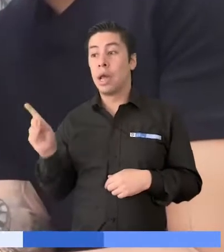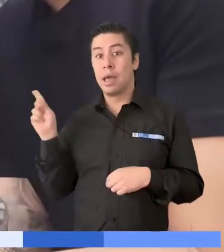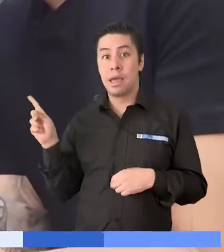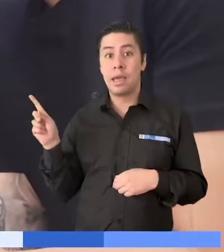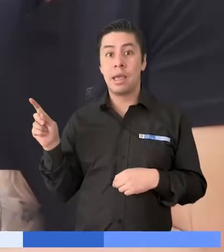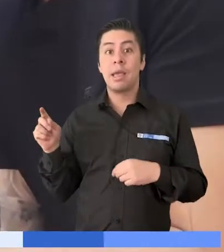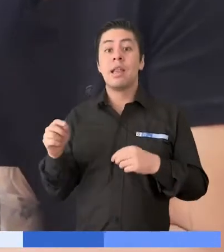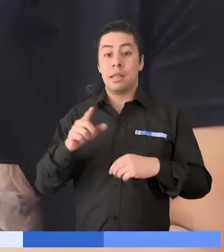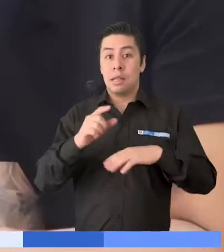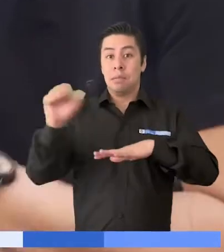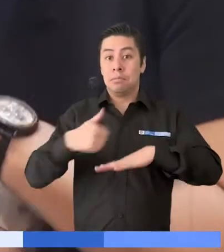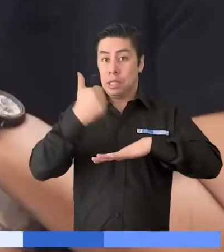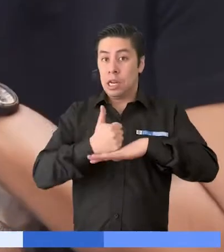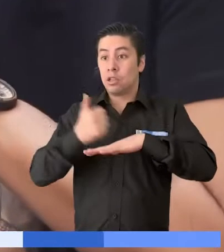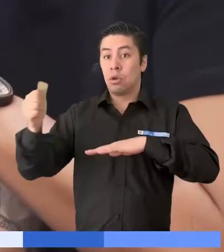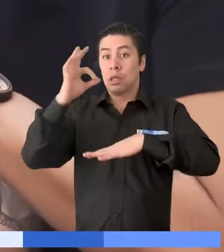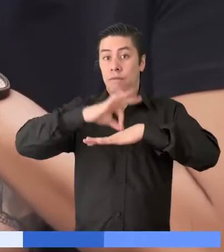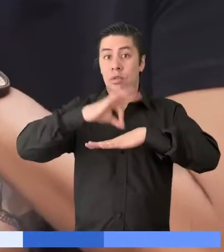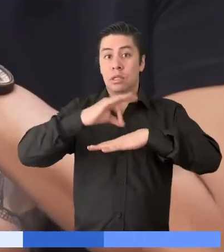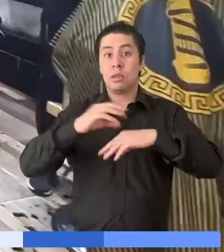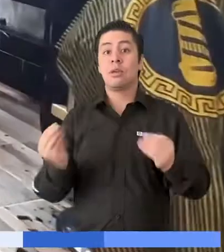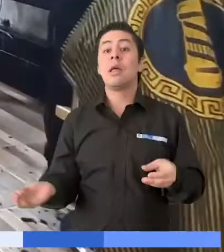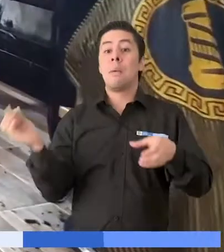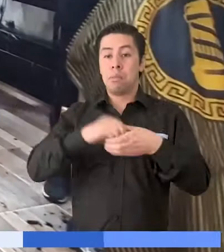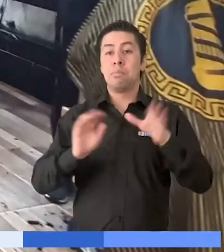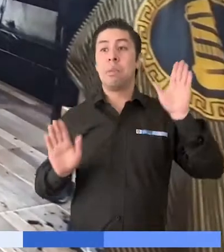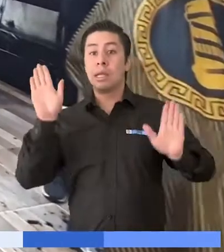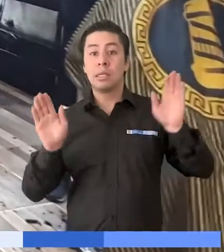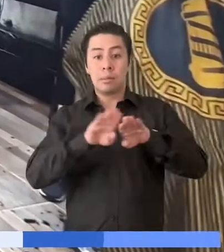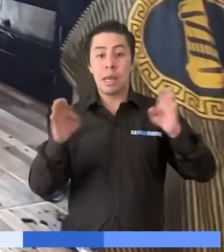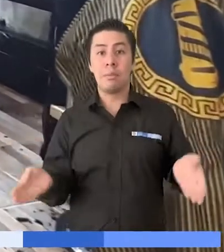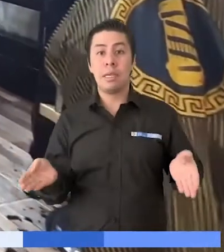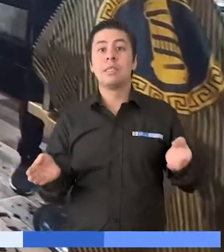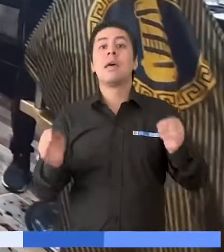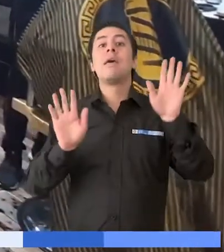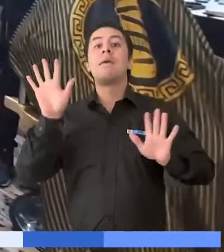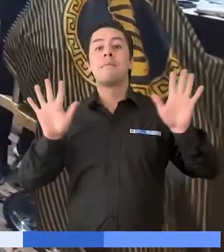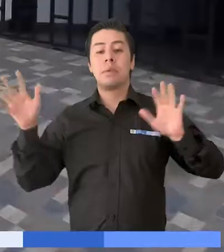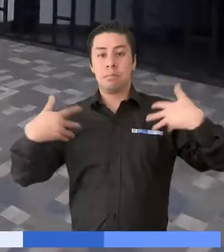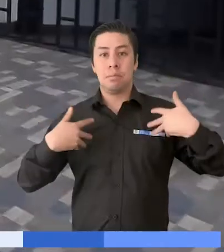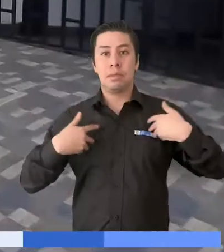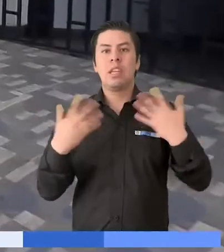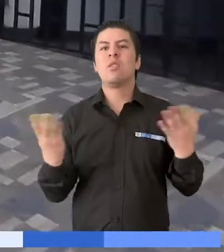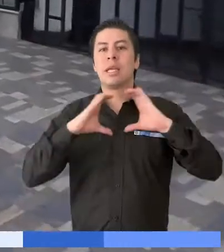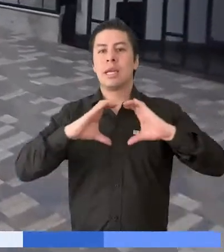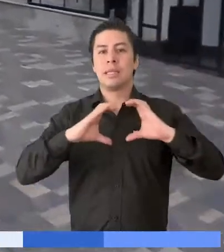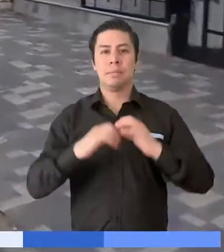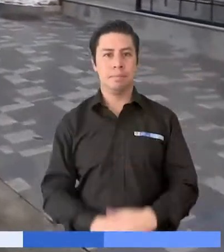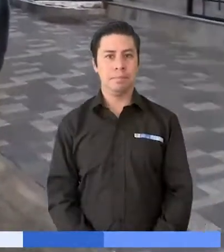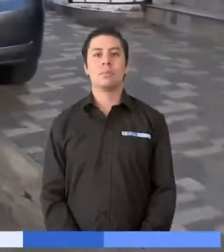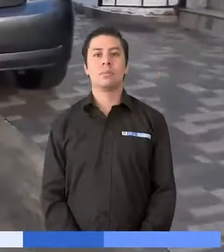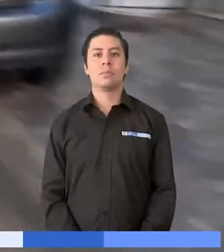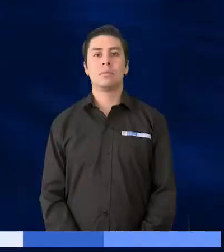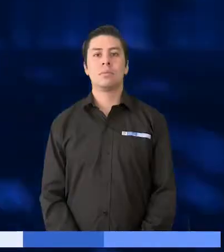actualidad, Michael, además de dirigir la fundación, hace parte de la Mesa de Víctimas de Florencia en el